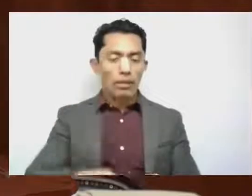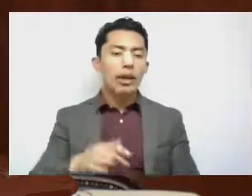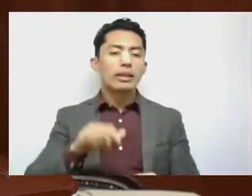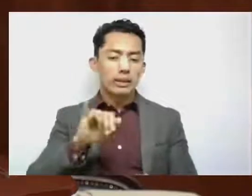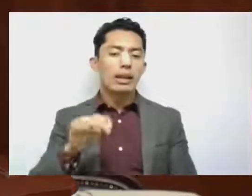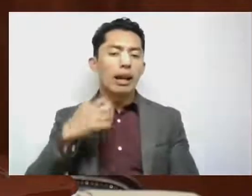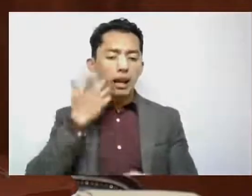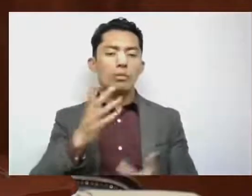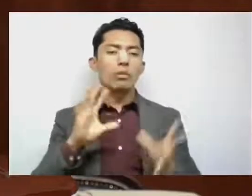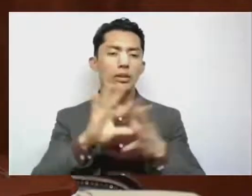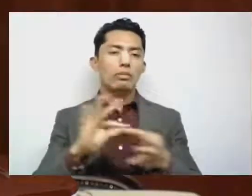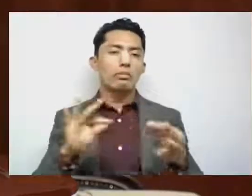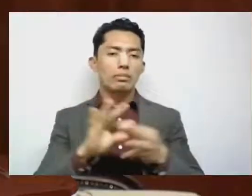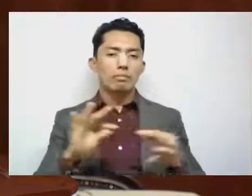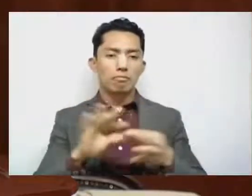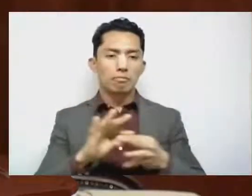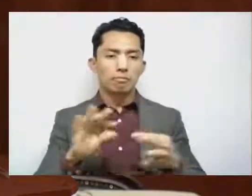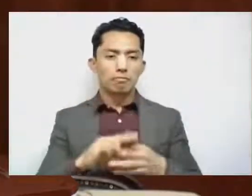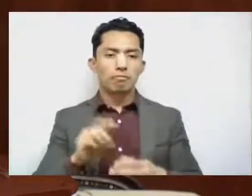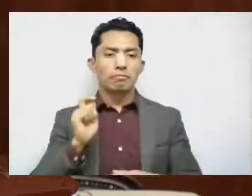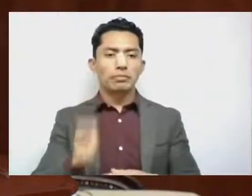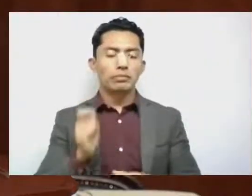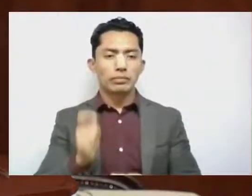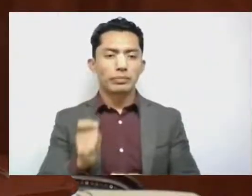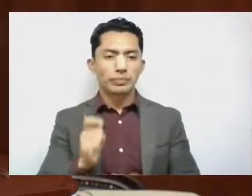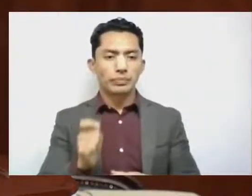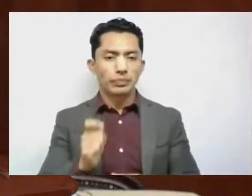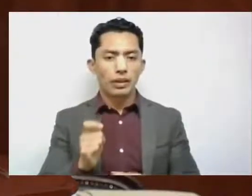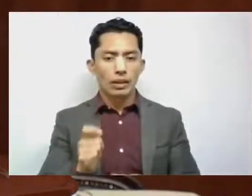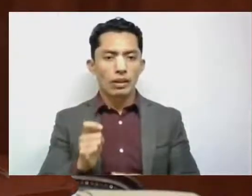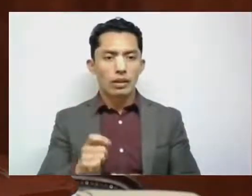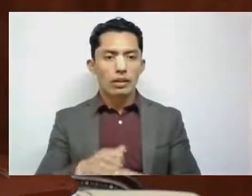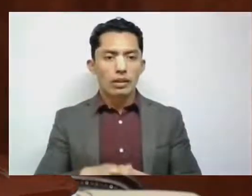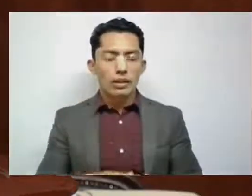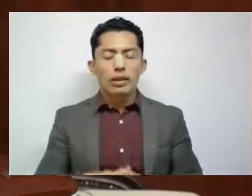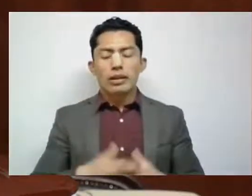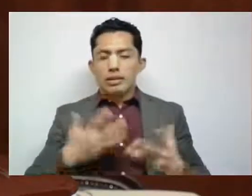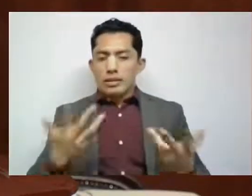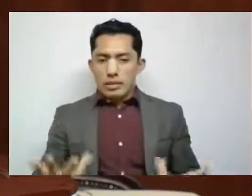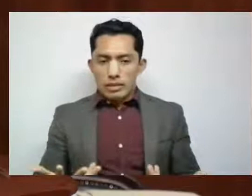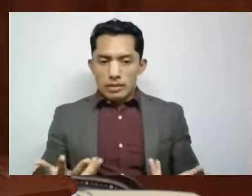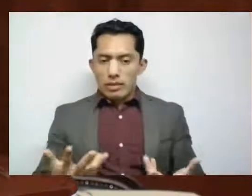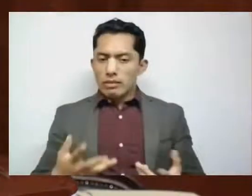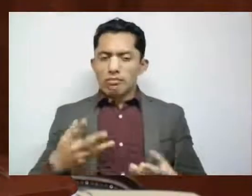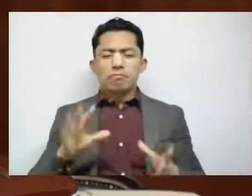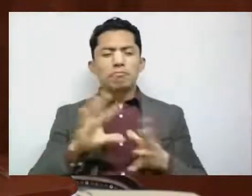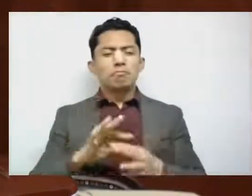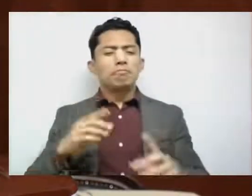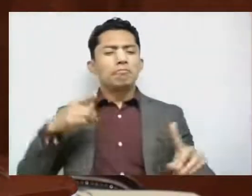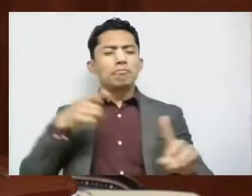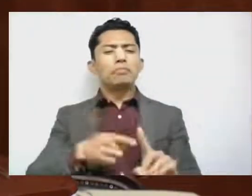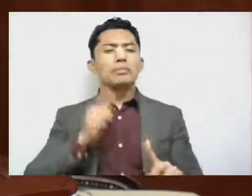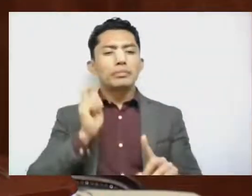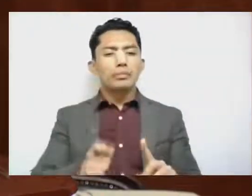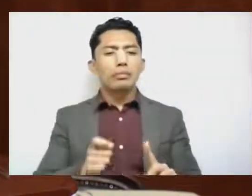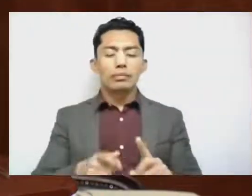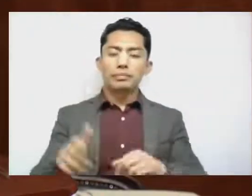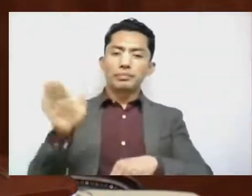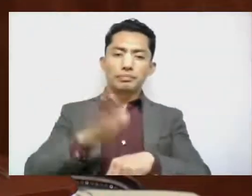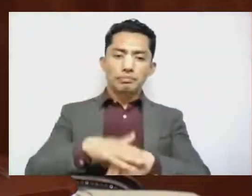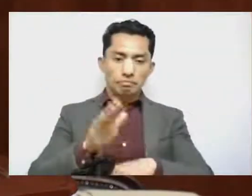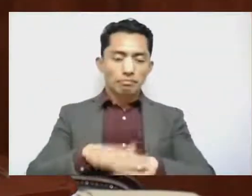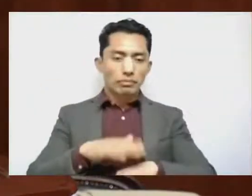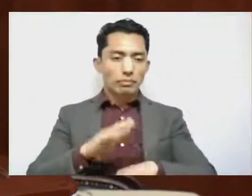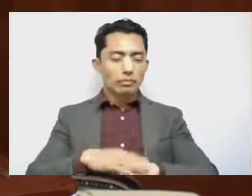que esto no tiene más que la finalidad de hacer el señalamiento